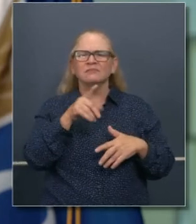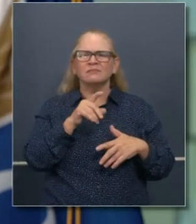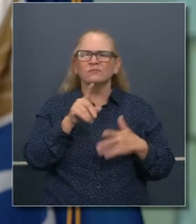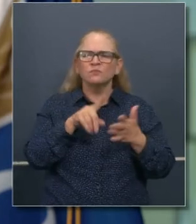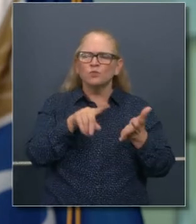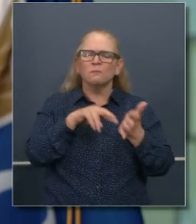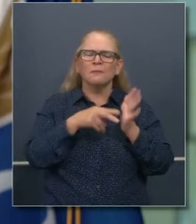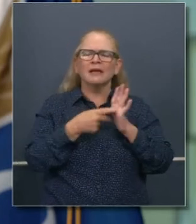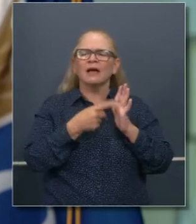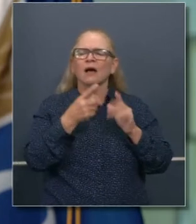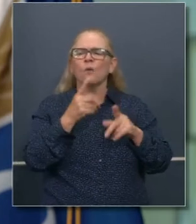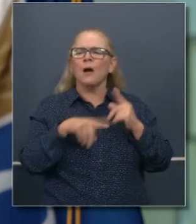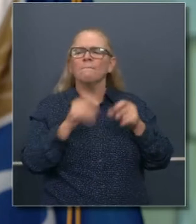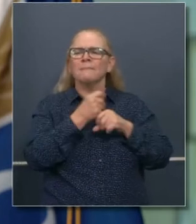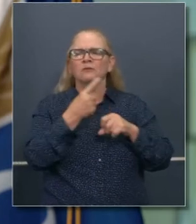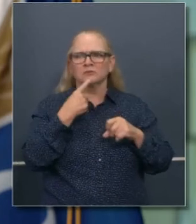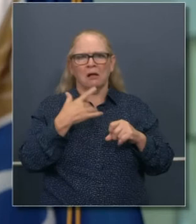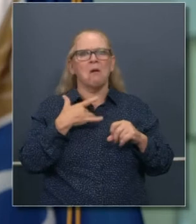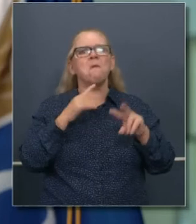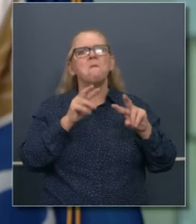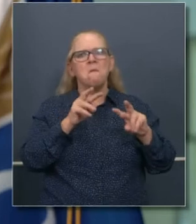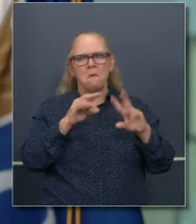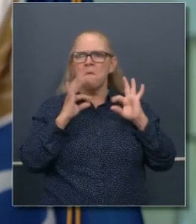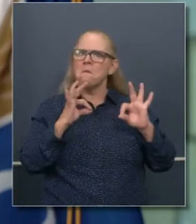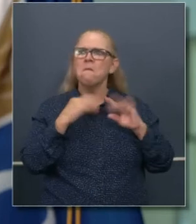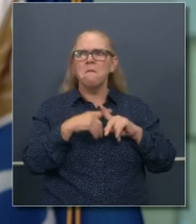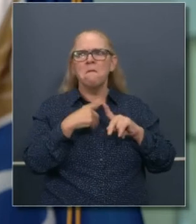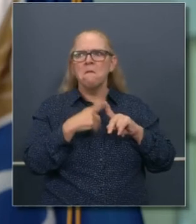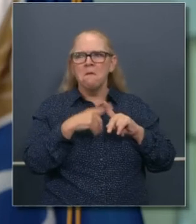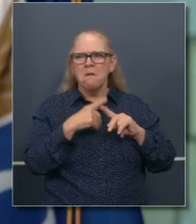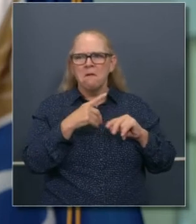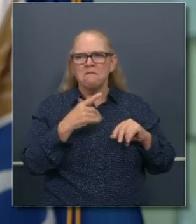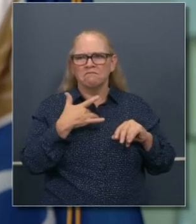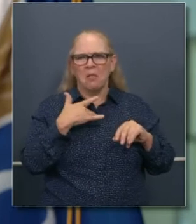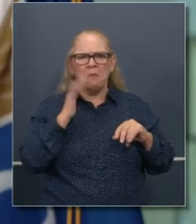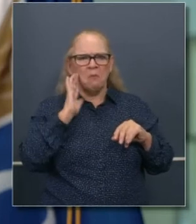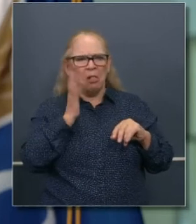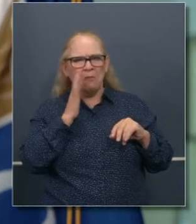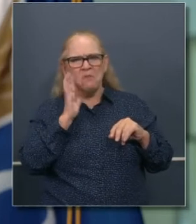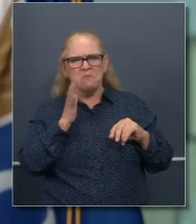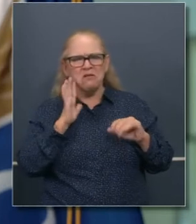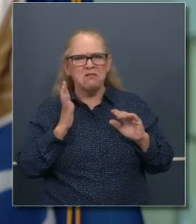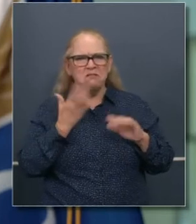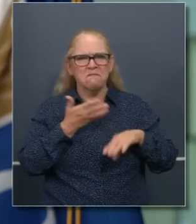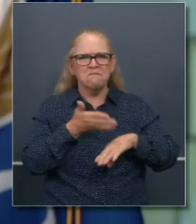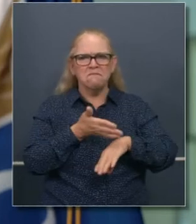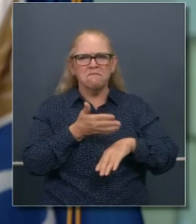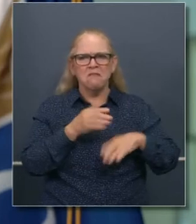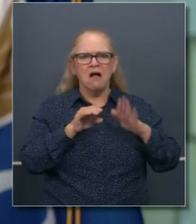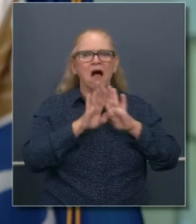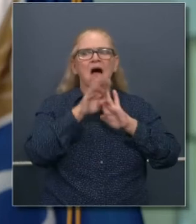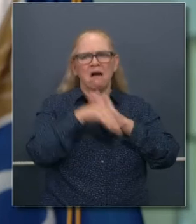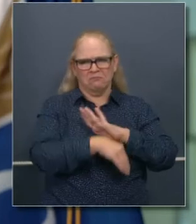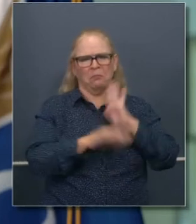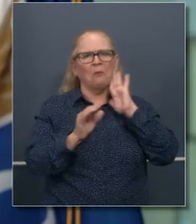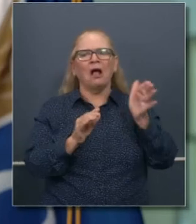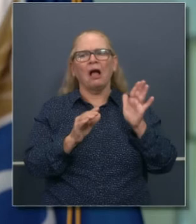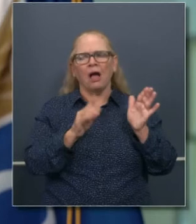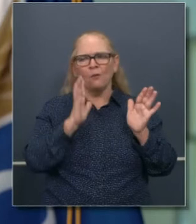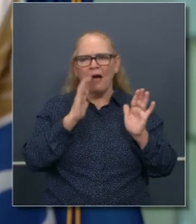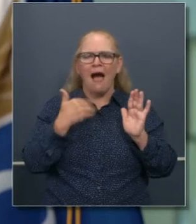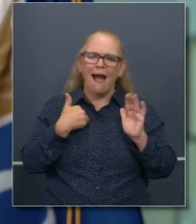¿Qué ha visto usted que lo hace sentir más optimista? ¿Piensa usted que estamos viendo un cambio que quizás esté considerando un